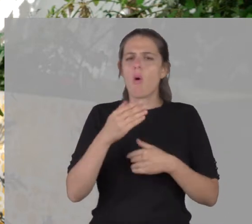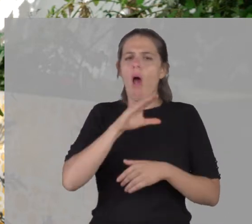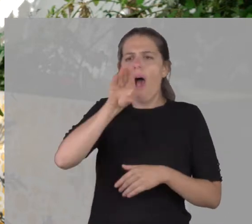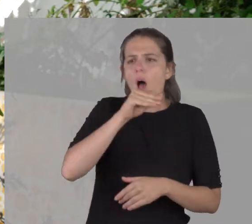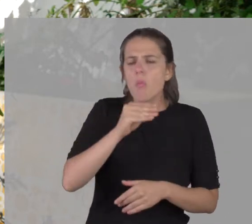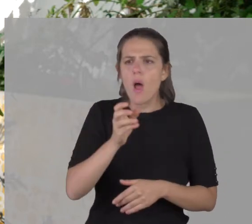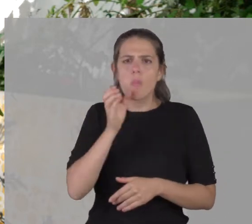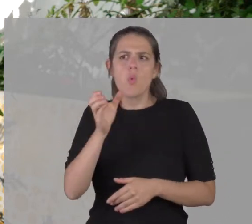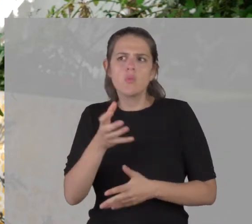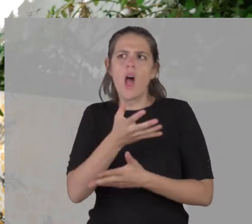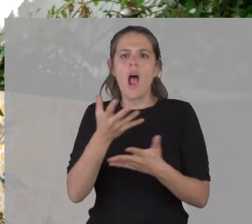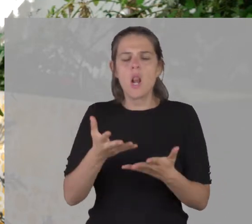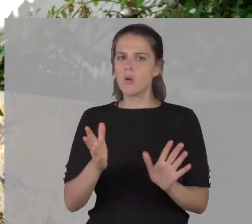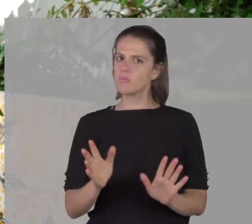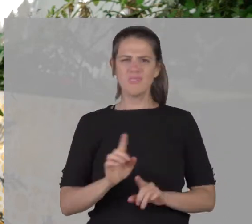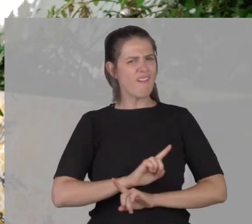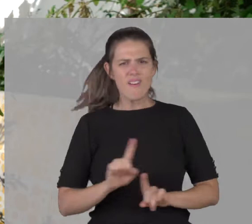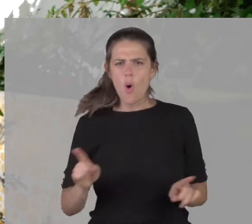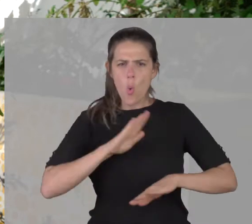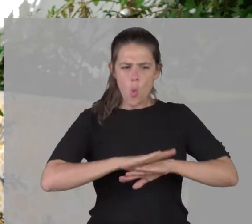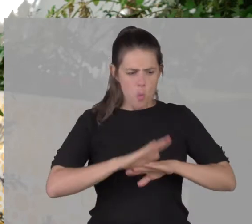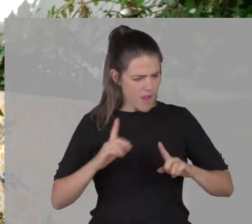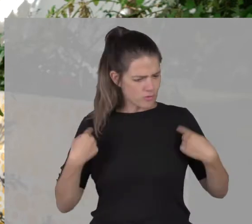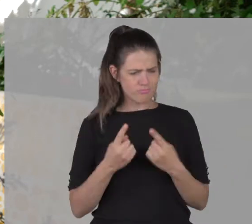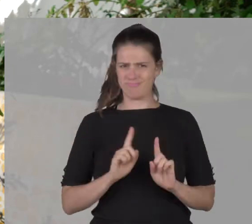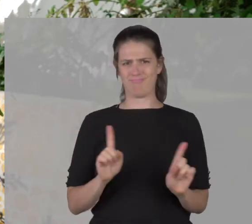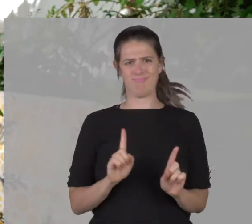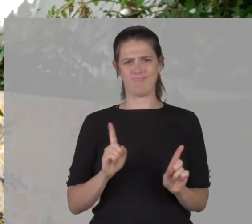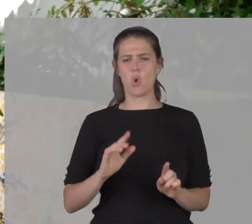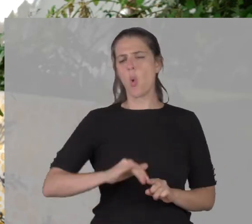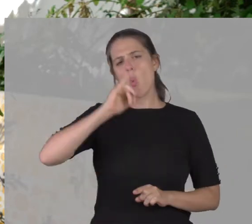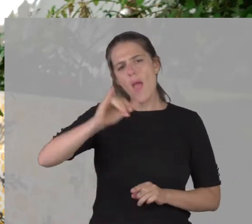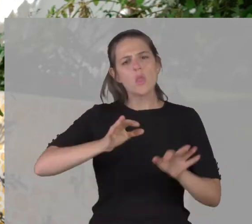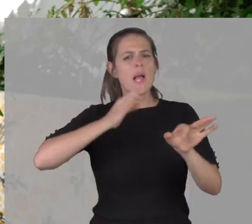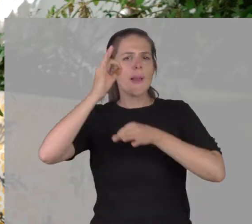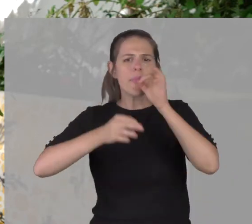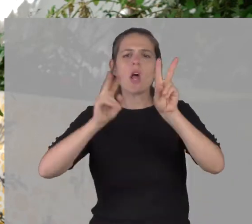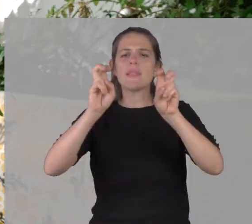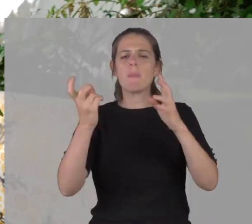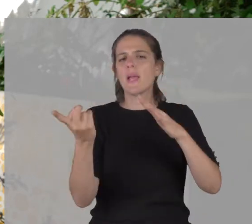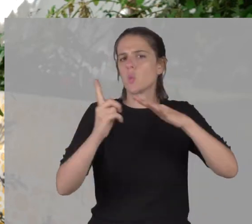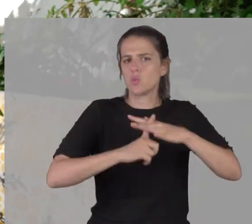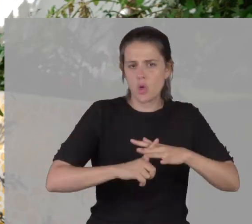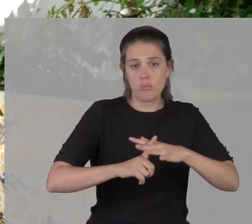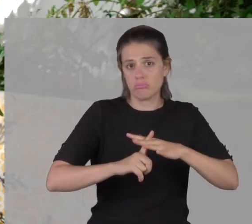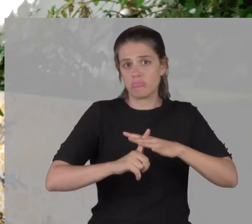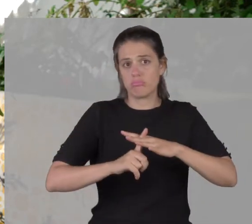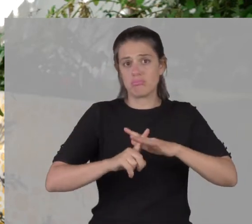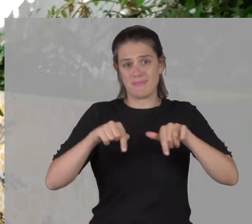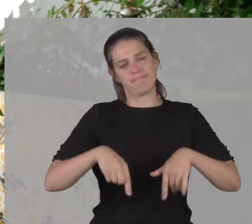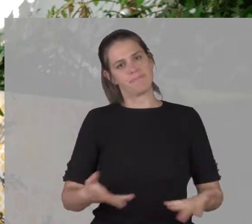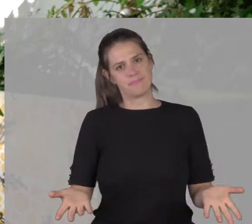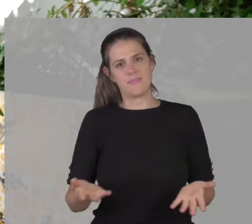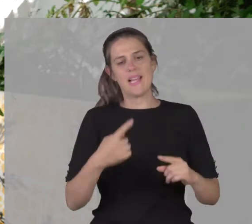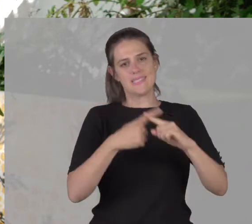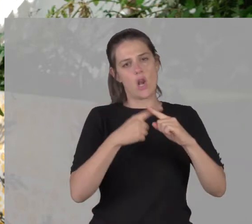forma correcta? Y no, no somos nosotros. Nosotros nos concientizamos sobre la inclusión que